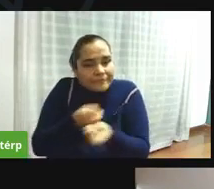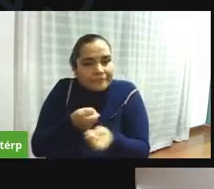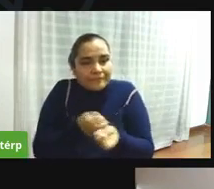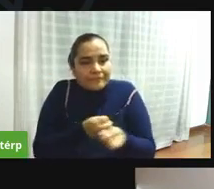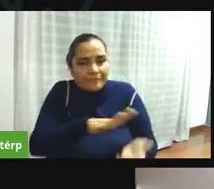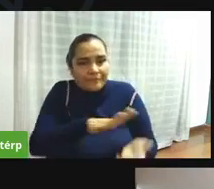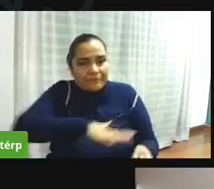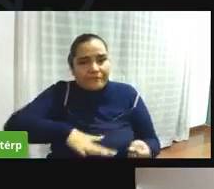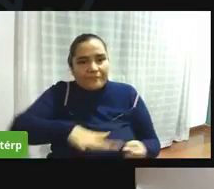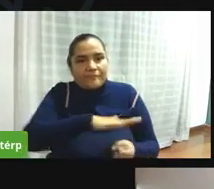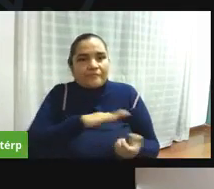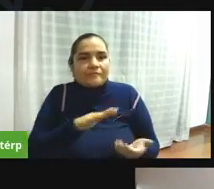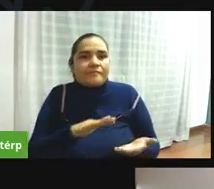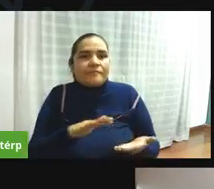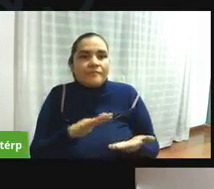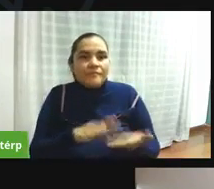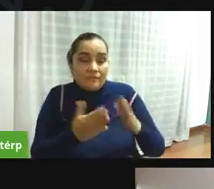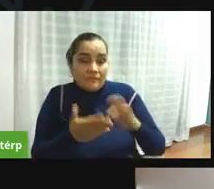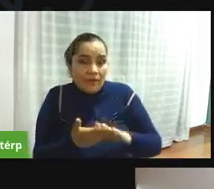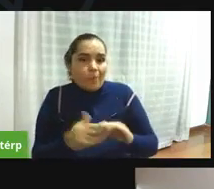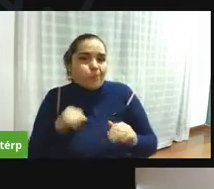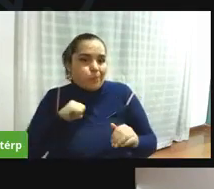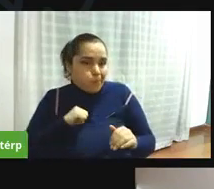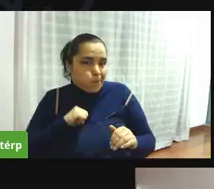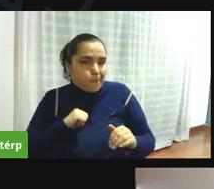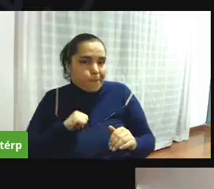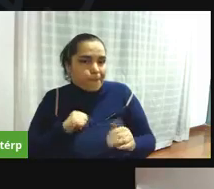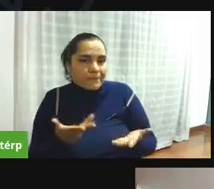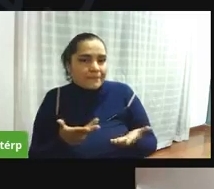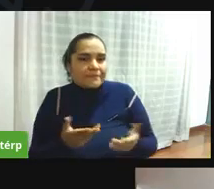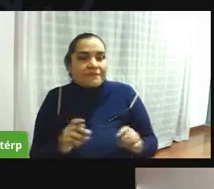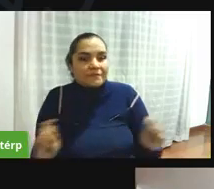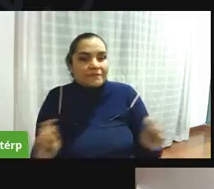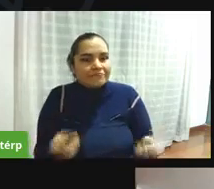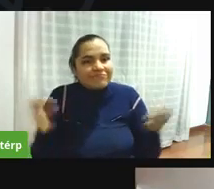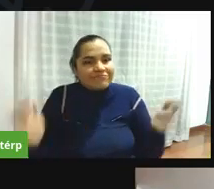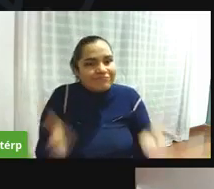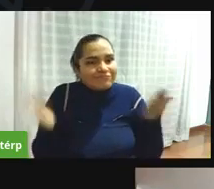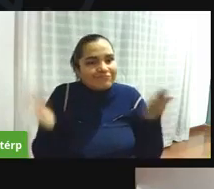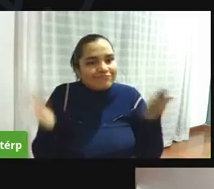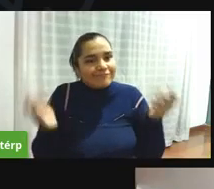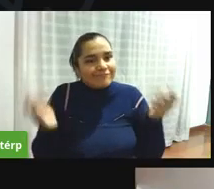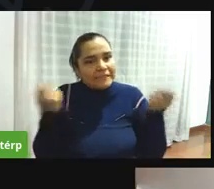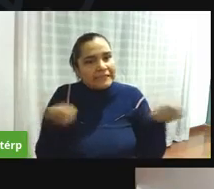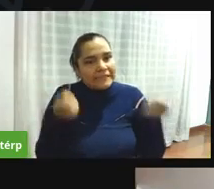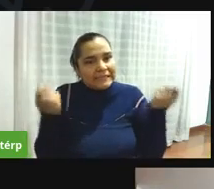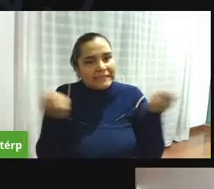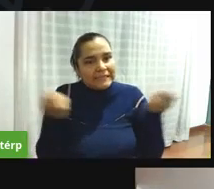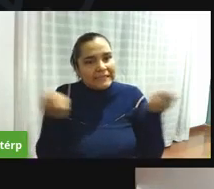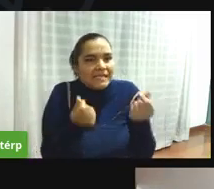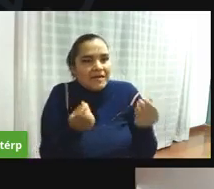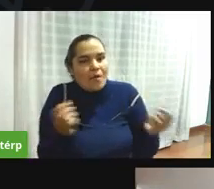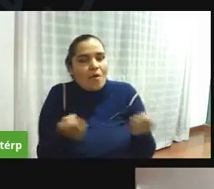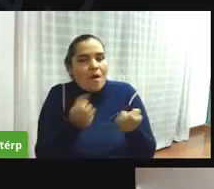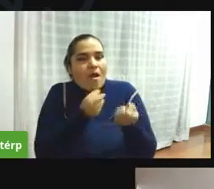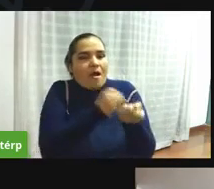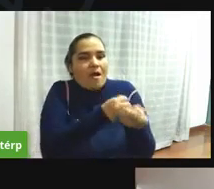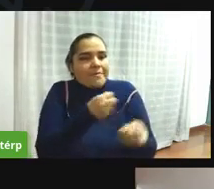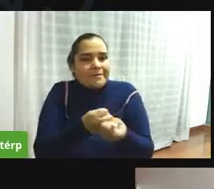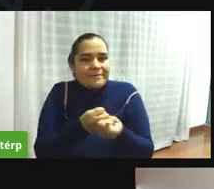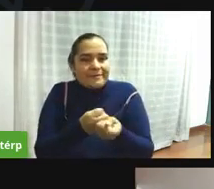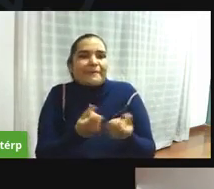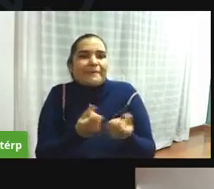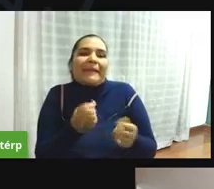y en materia de reactivación económica y de la pandemia yo creo que puede jugar un papel fundamental pero todo depende de que las elecciones sean